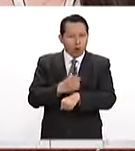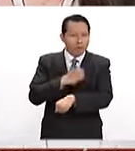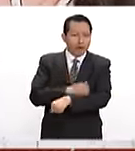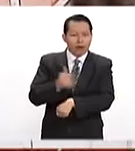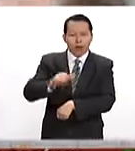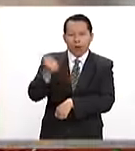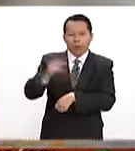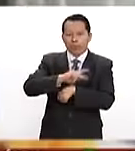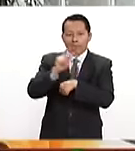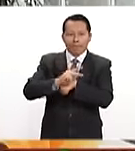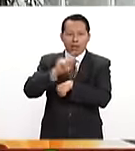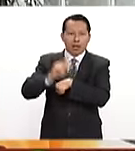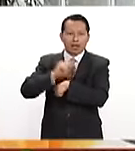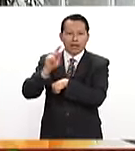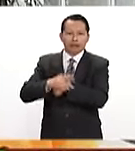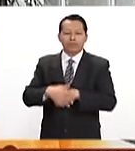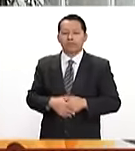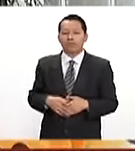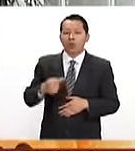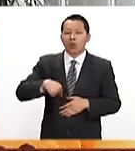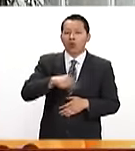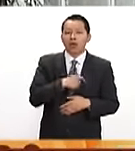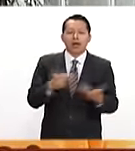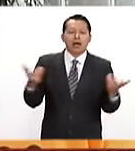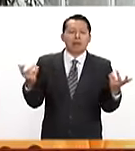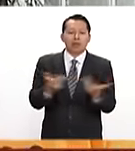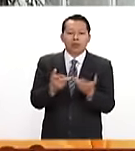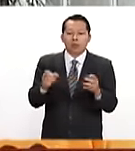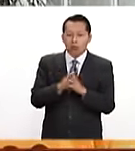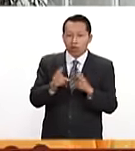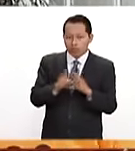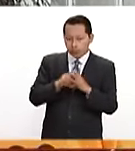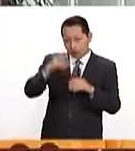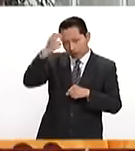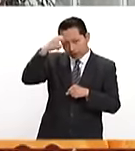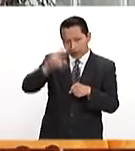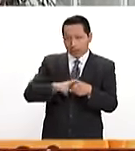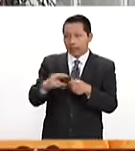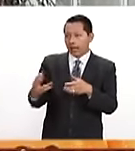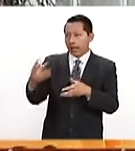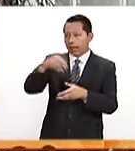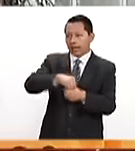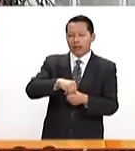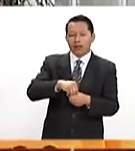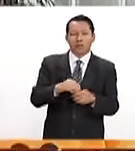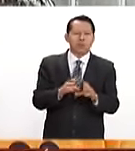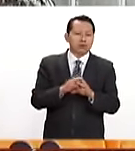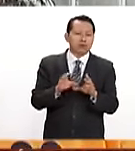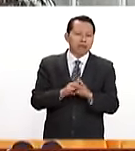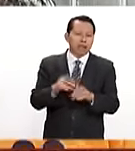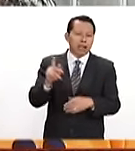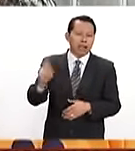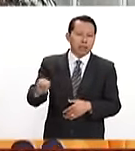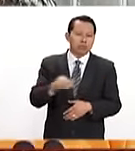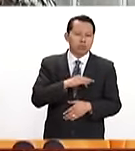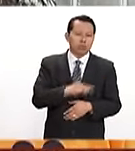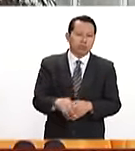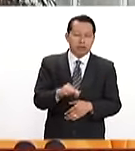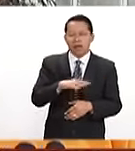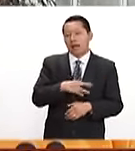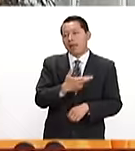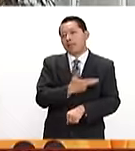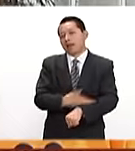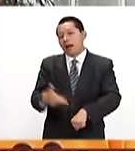de otros países. Lo que vamos a hacer nosotros es integrar a los extranjeros en lo que son pues sus